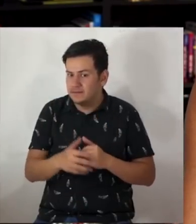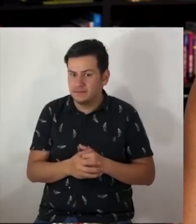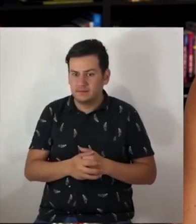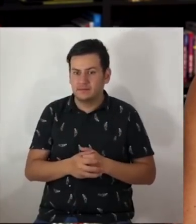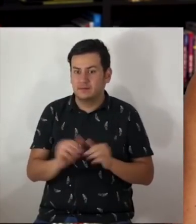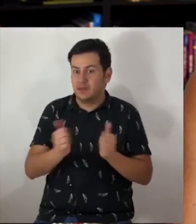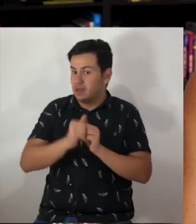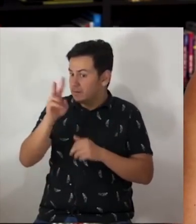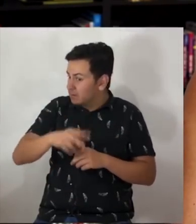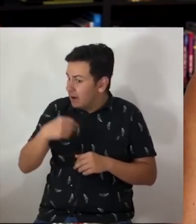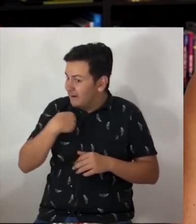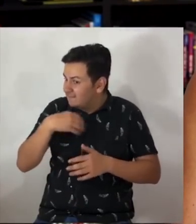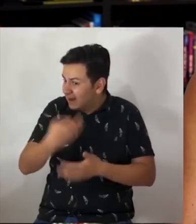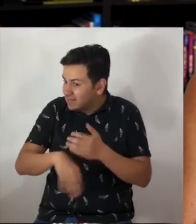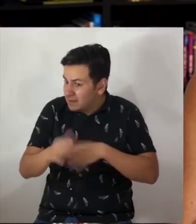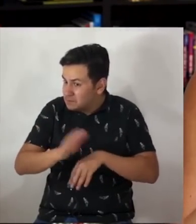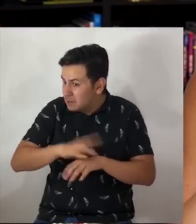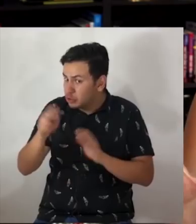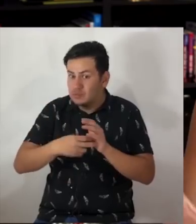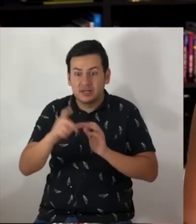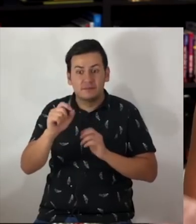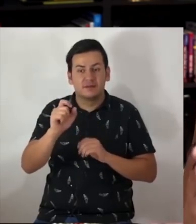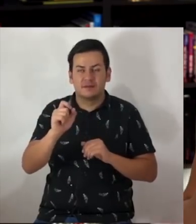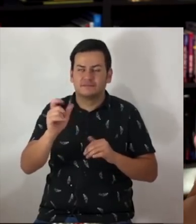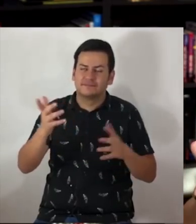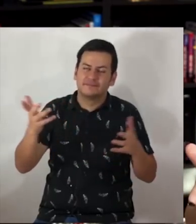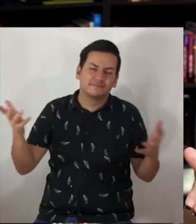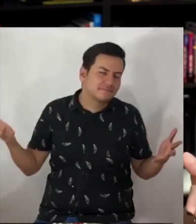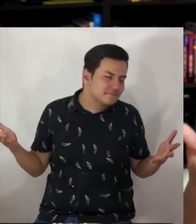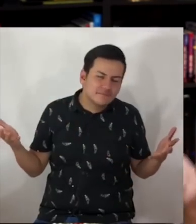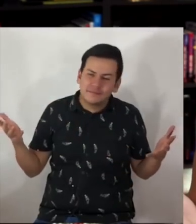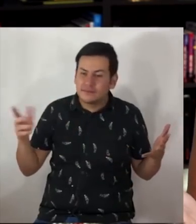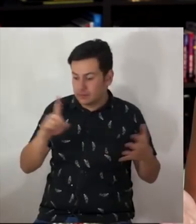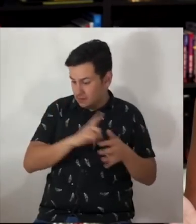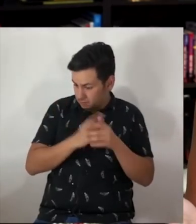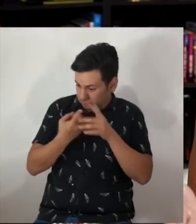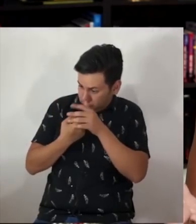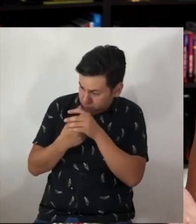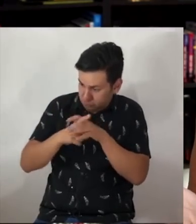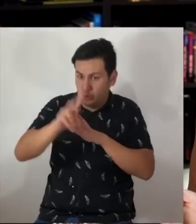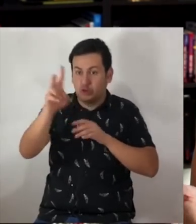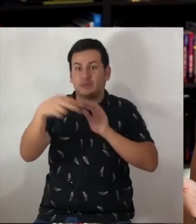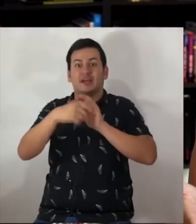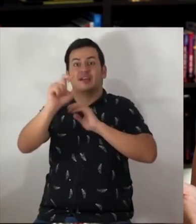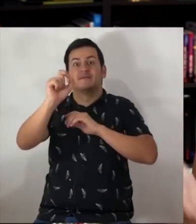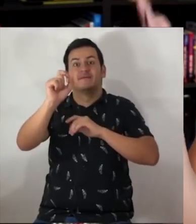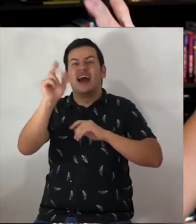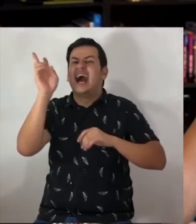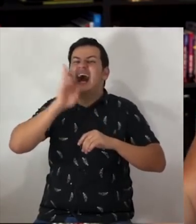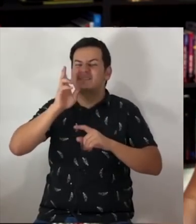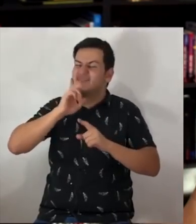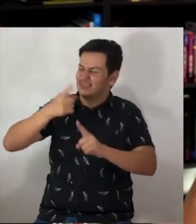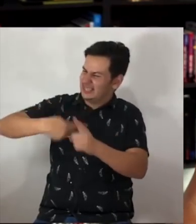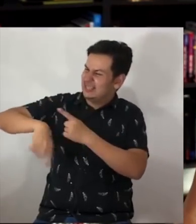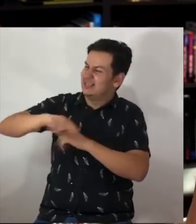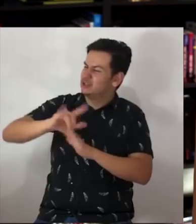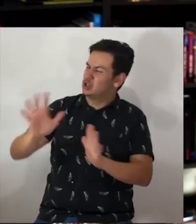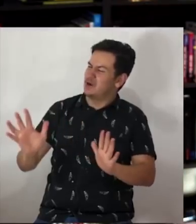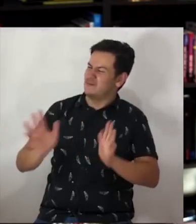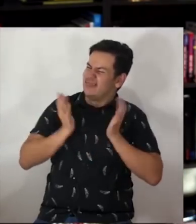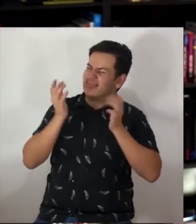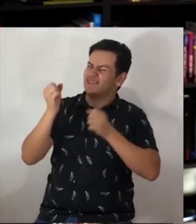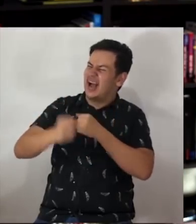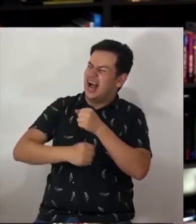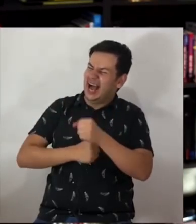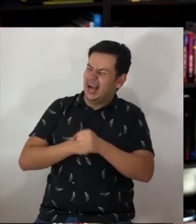quedan nueve meses al 2020. Esto no puede ser. En fin, yo sé que inició el 2020 y entre todos dijimos este colectivo. Sorpréndeme año,